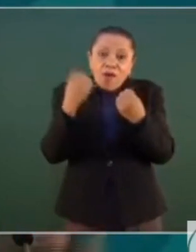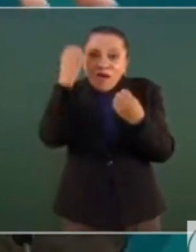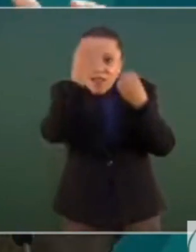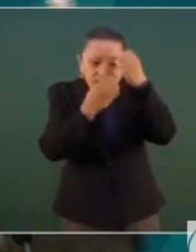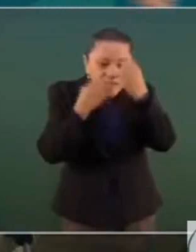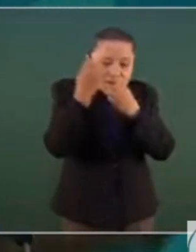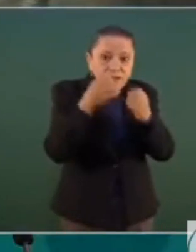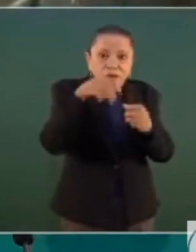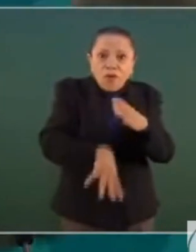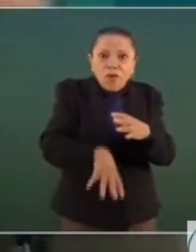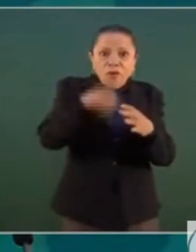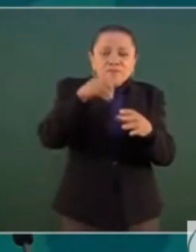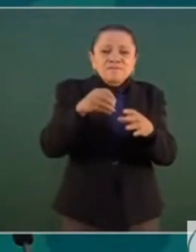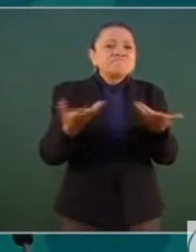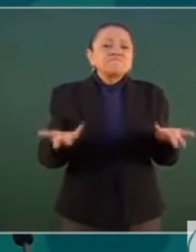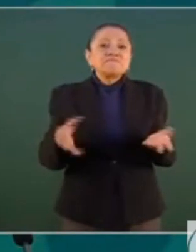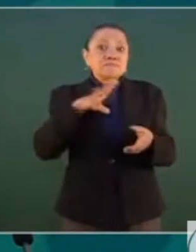que hay muchísimas así,